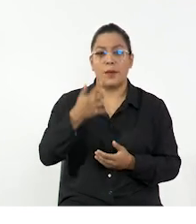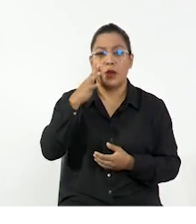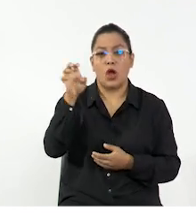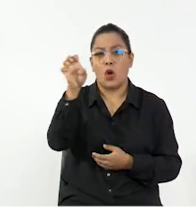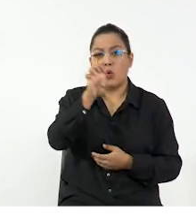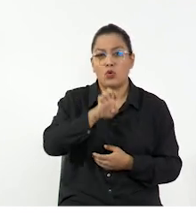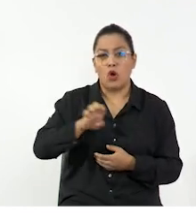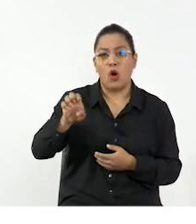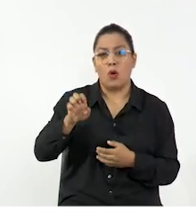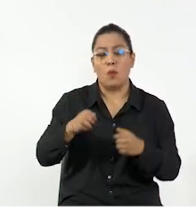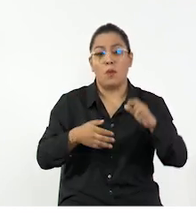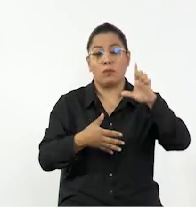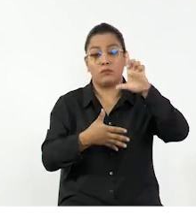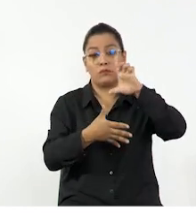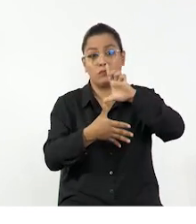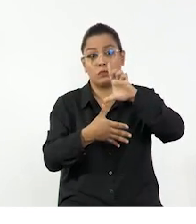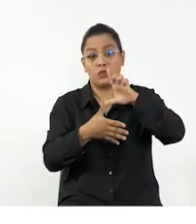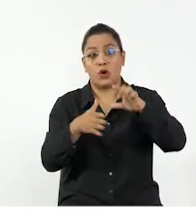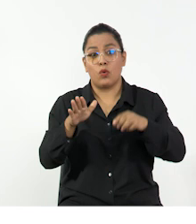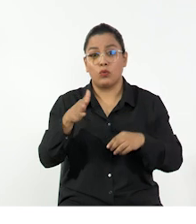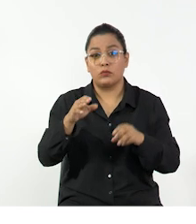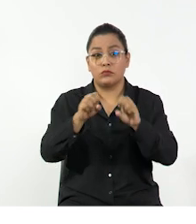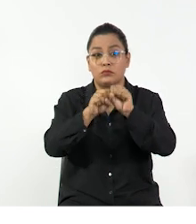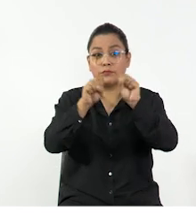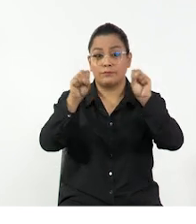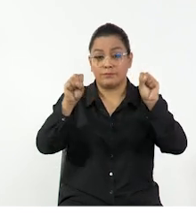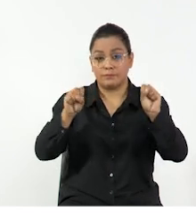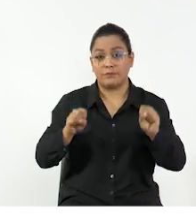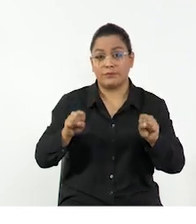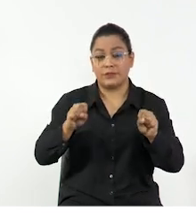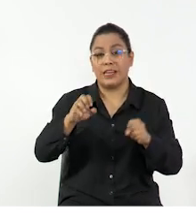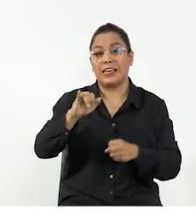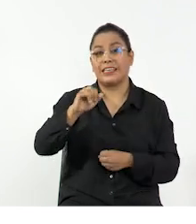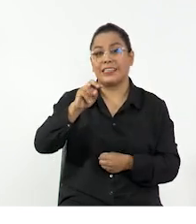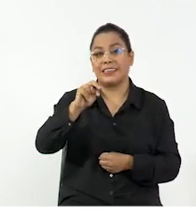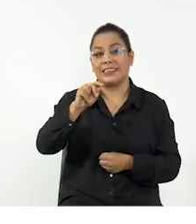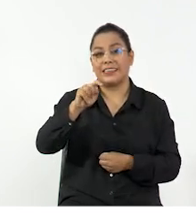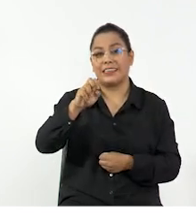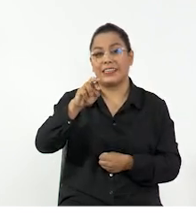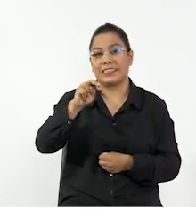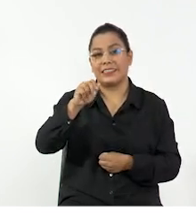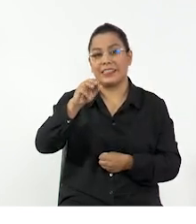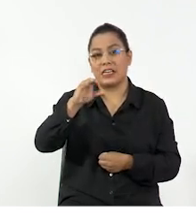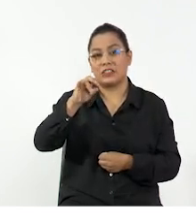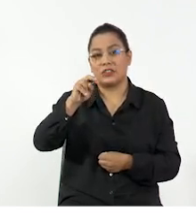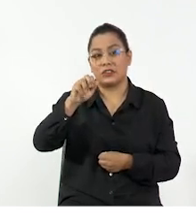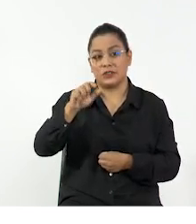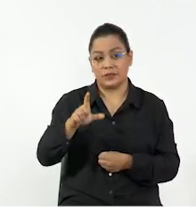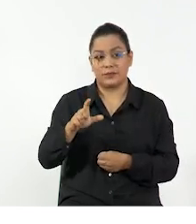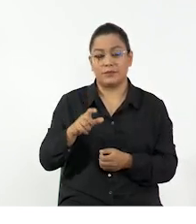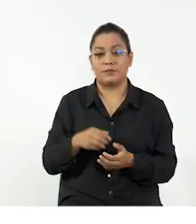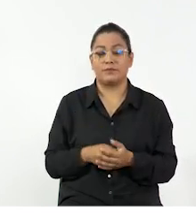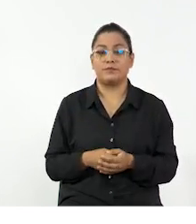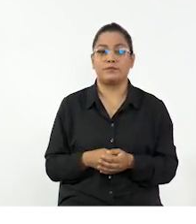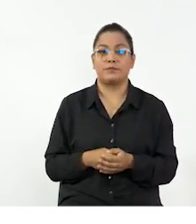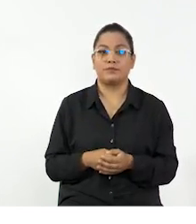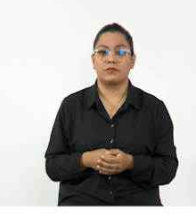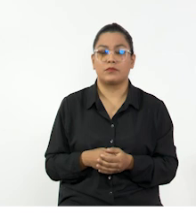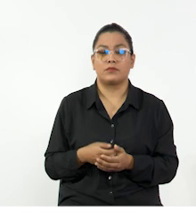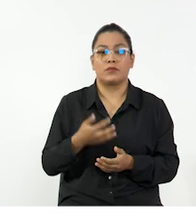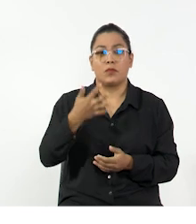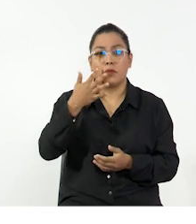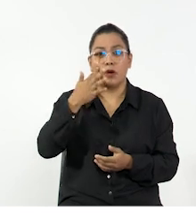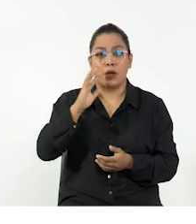científico. En Europa y en Latinoamérica utilizamos el sistema internacional. Y algunas de las unidades